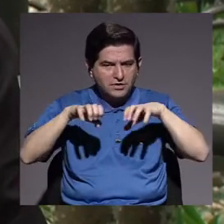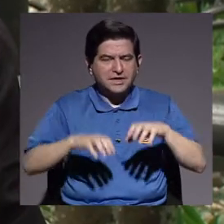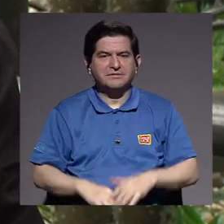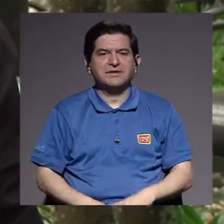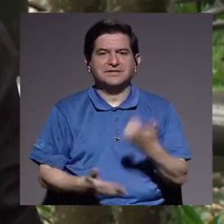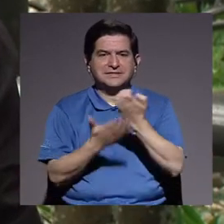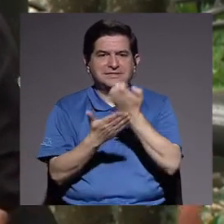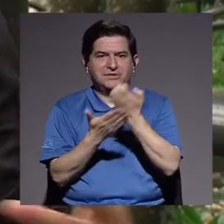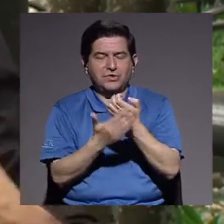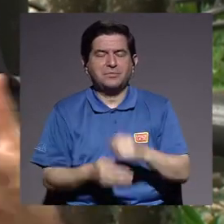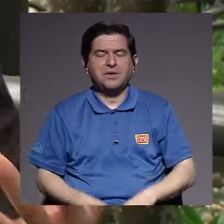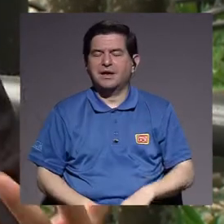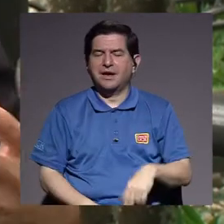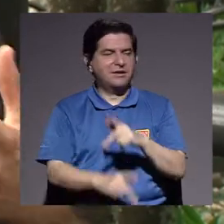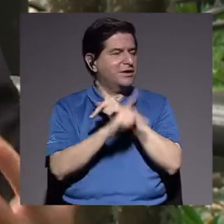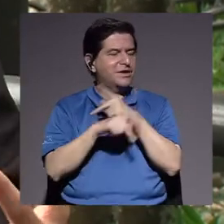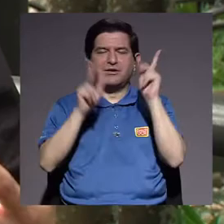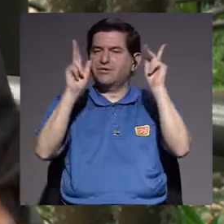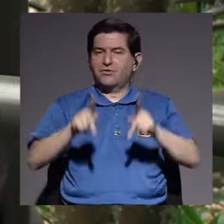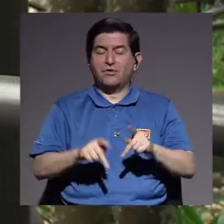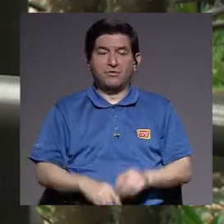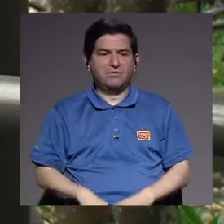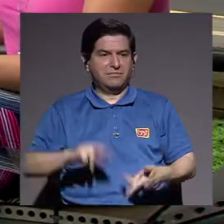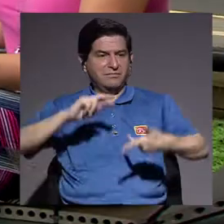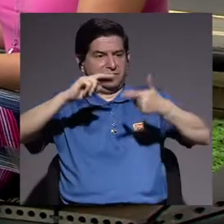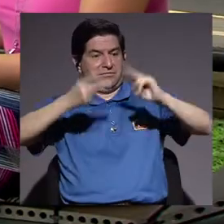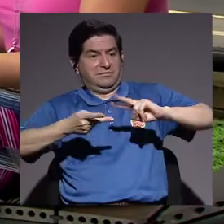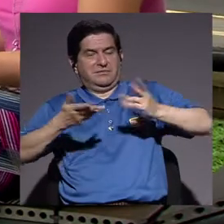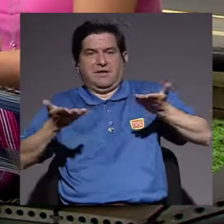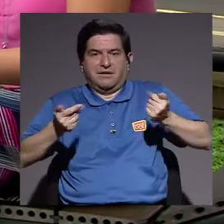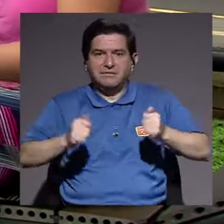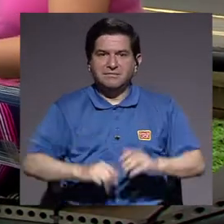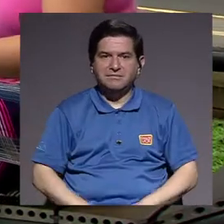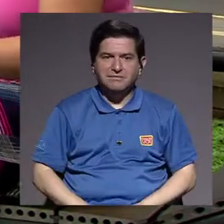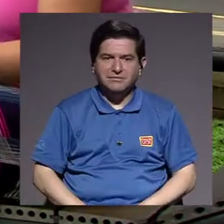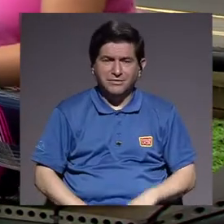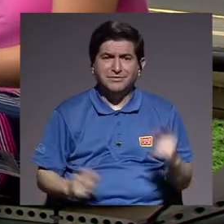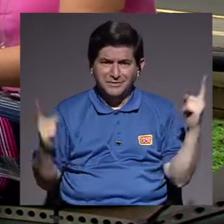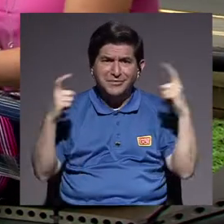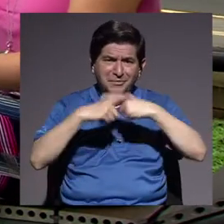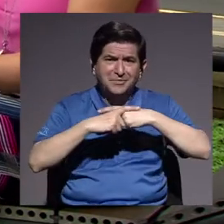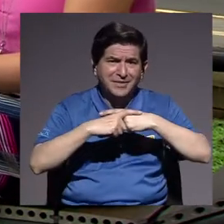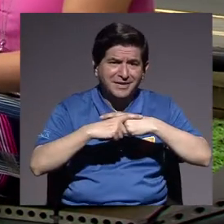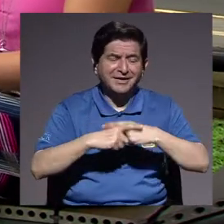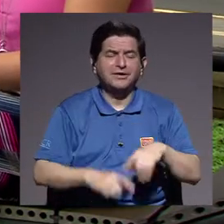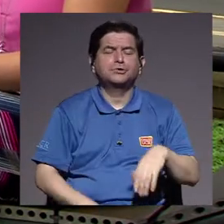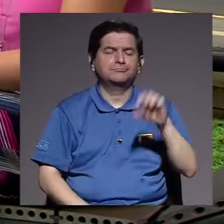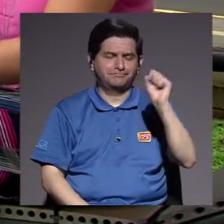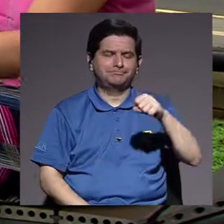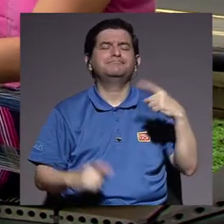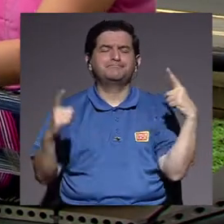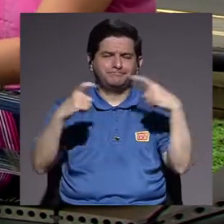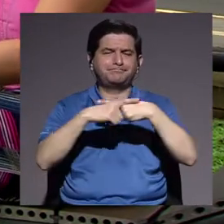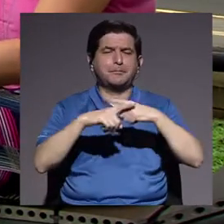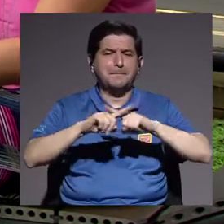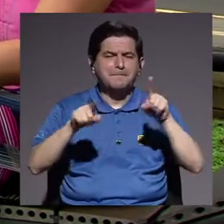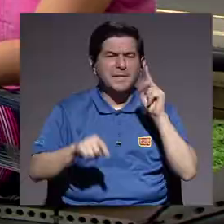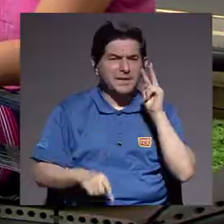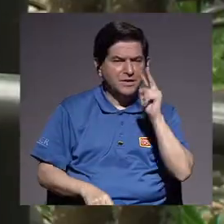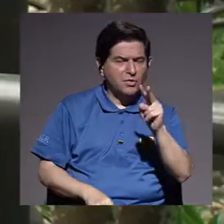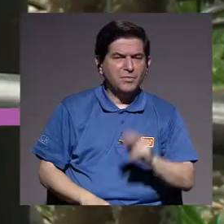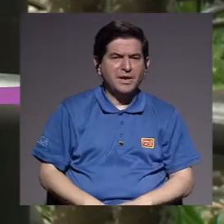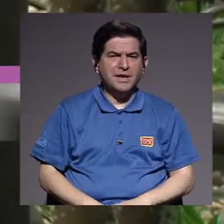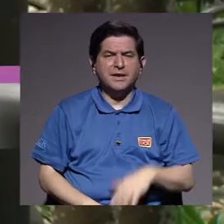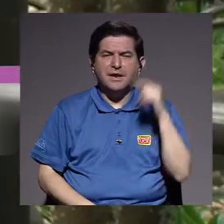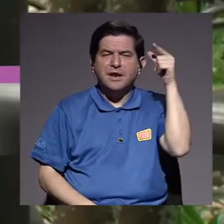menos a las personas, ¿verdad? Es como esta paradoja, ¿no? ¿Qué hacer? Y es complejo, ¿verdad? Es complejo, pero ahí lo que vemos son lógicas